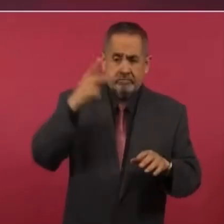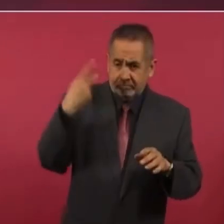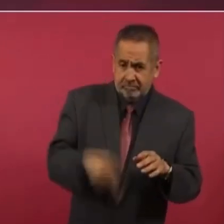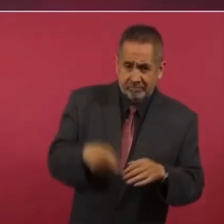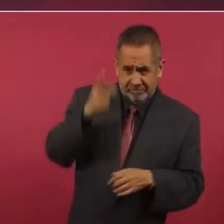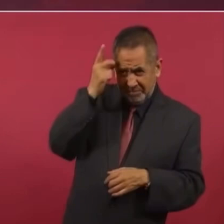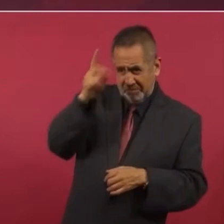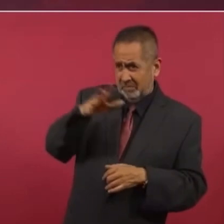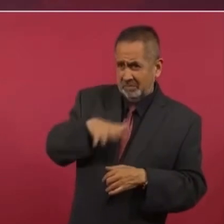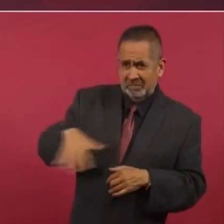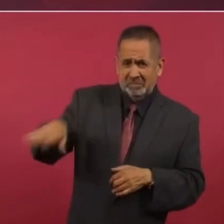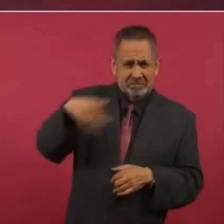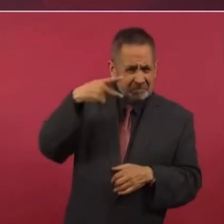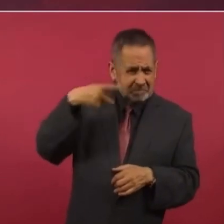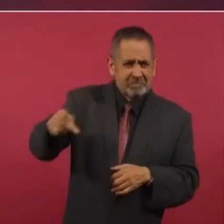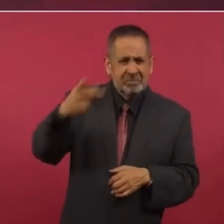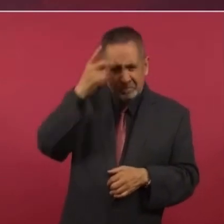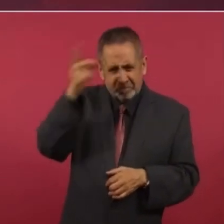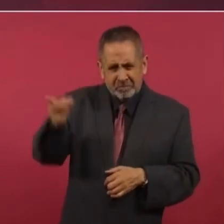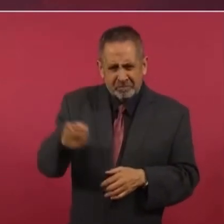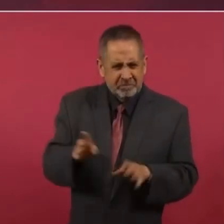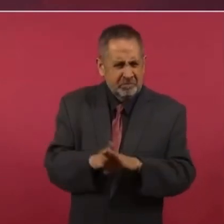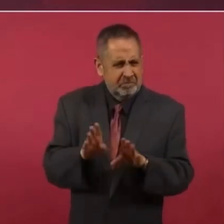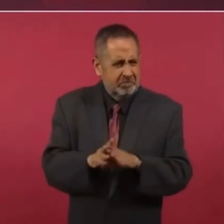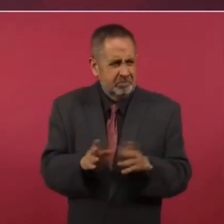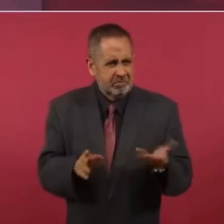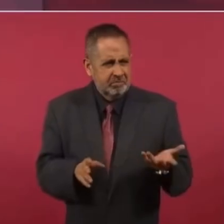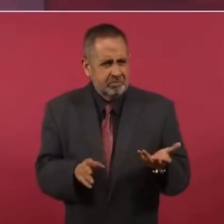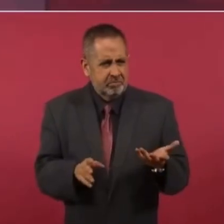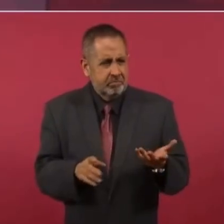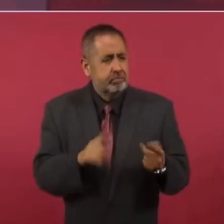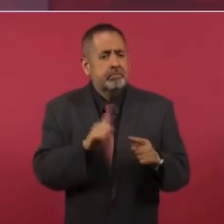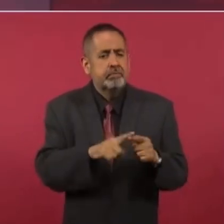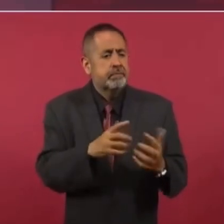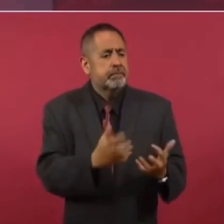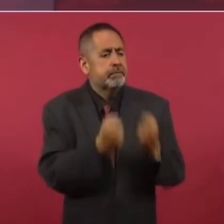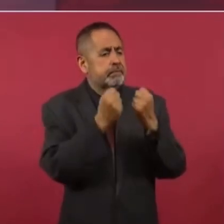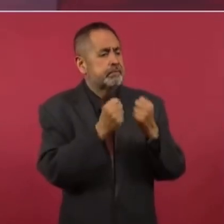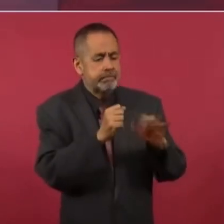es de la nación, es un rescate.